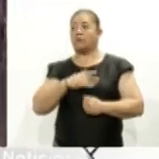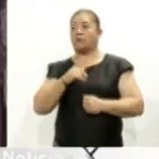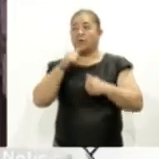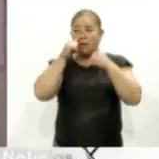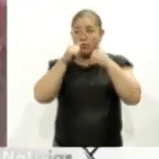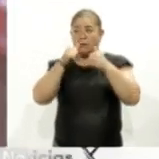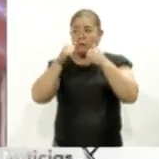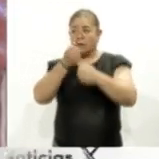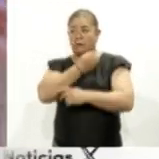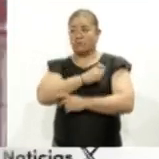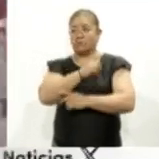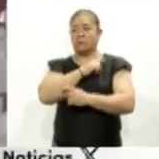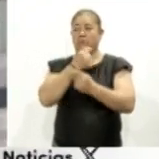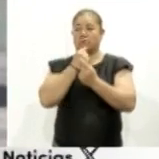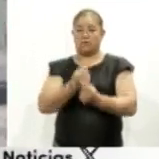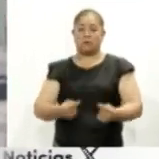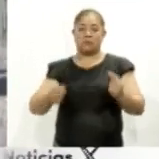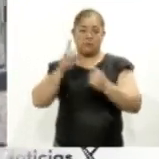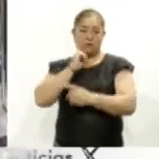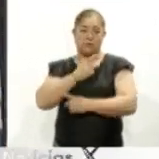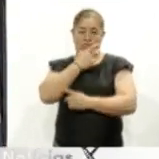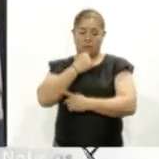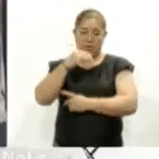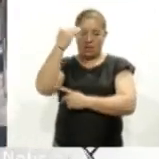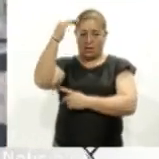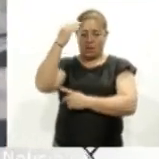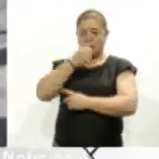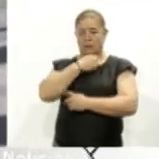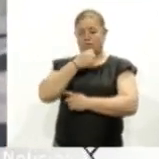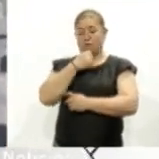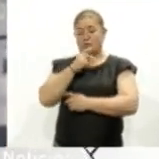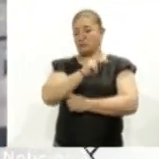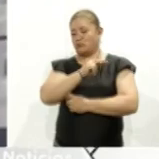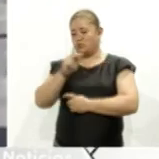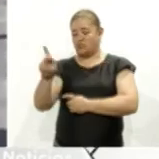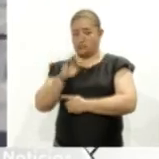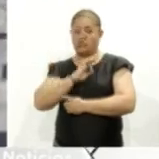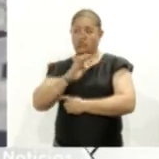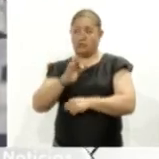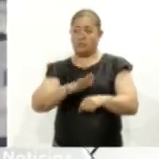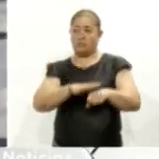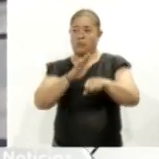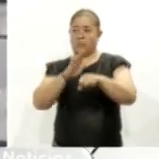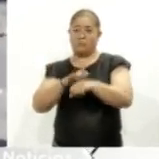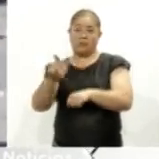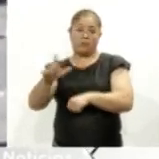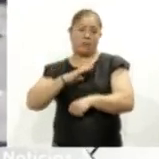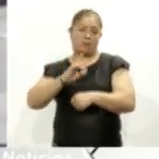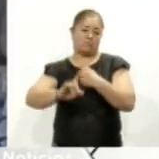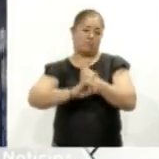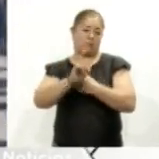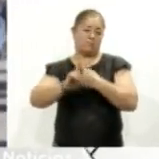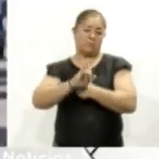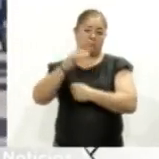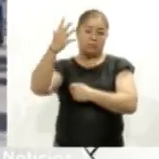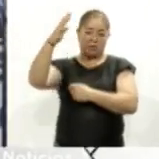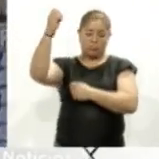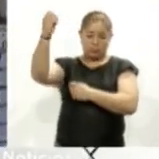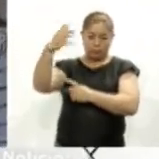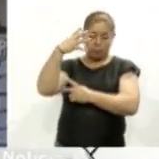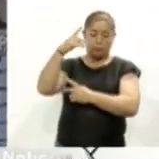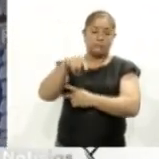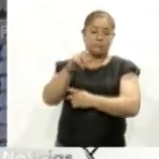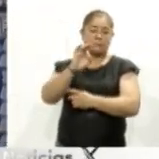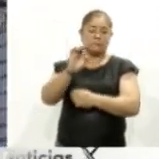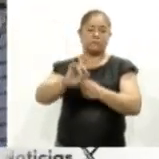estado de salud de niñas, niños y personas adultas mayores, ya que son los más propensos a sufrir las consecuencias de la radiación solar. En caso de tener